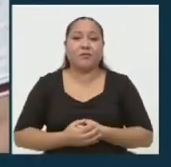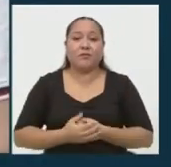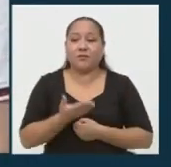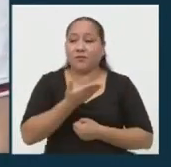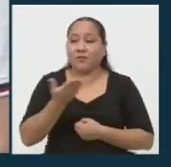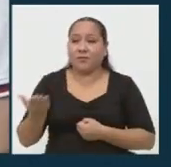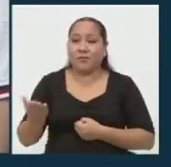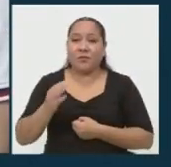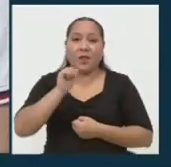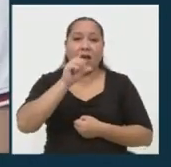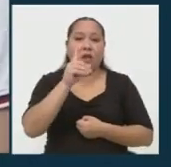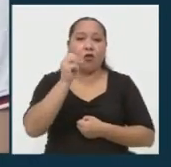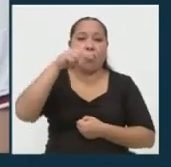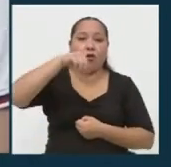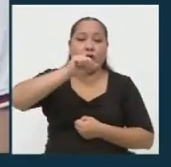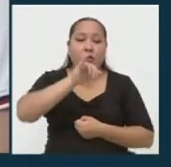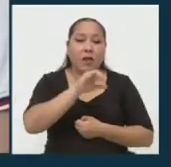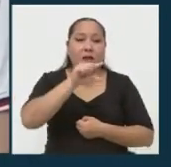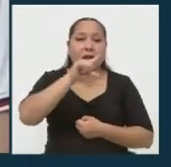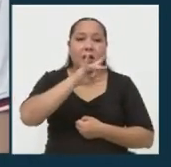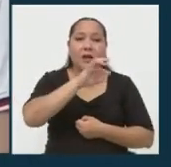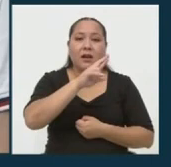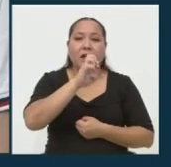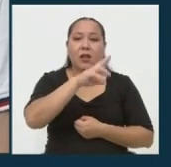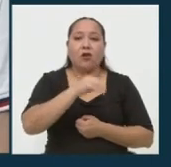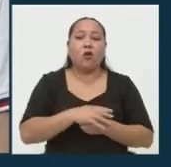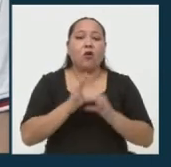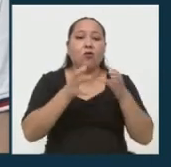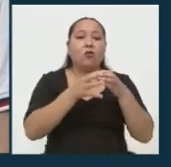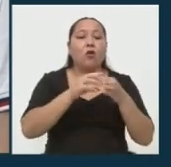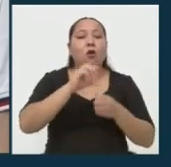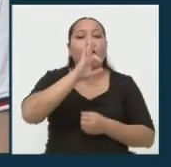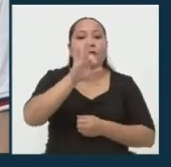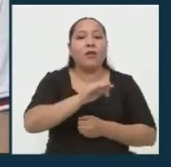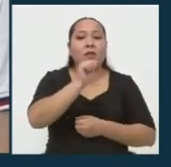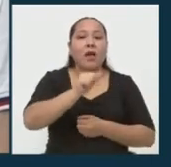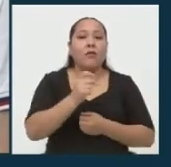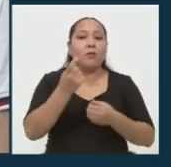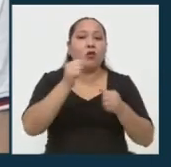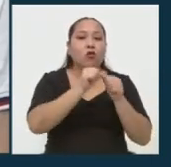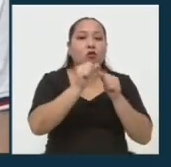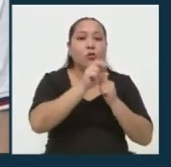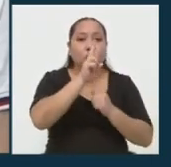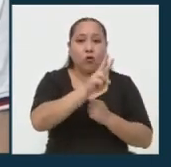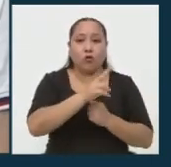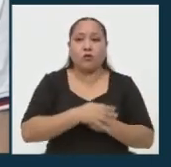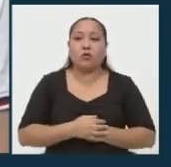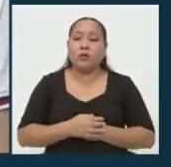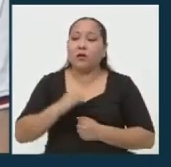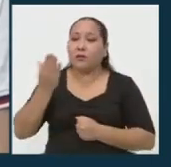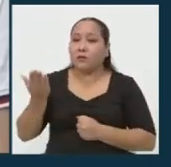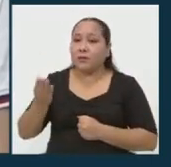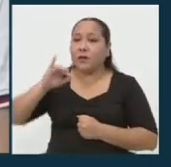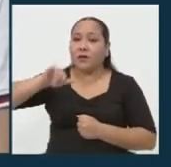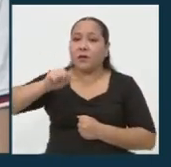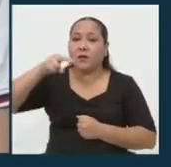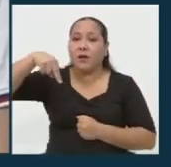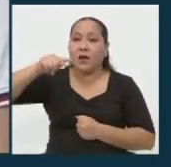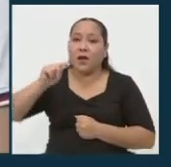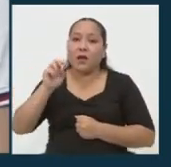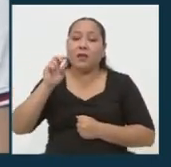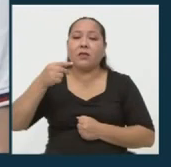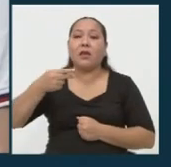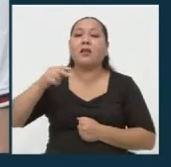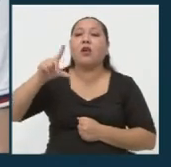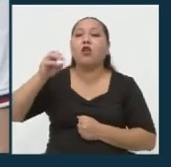los candidatos Adonay Guerrero Cáceres, partido Frente Amplio, postula al Congreso con el número 2. Y la candidata Yanet del Rosario